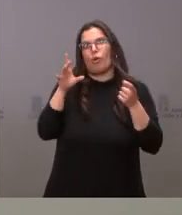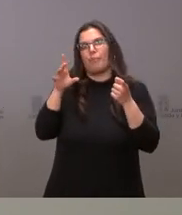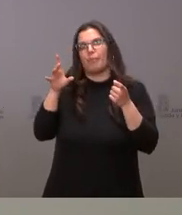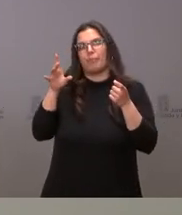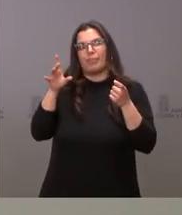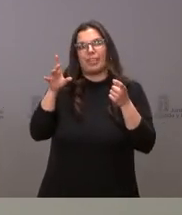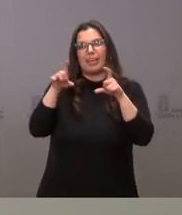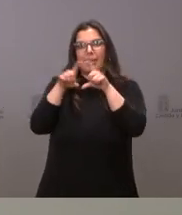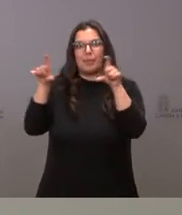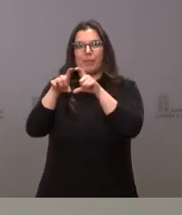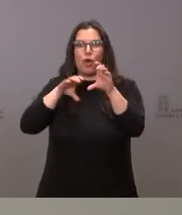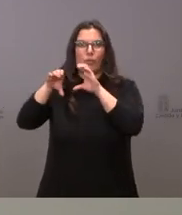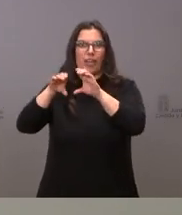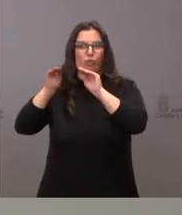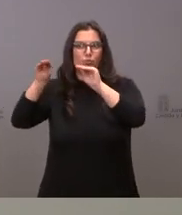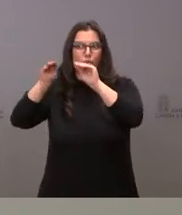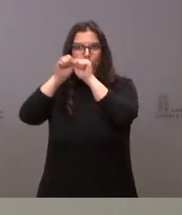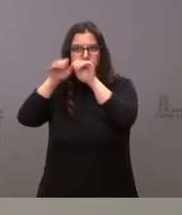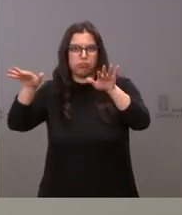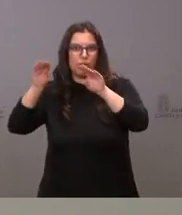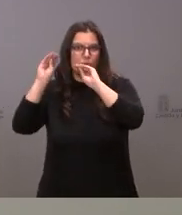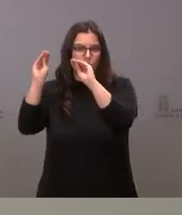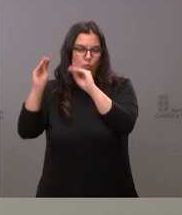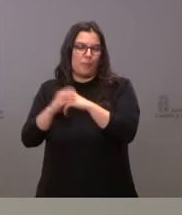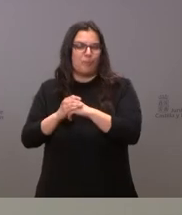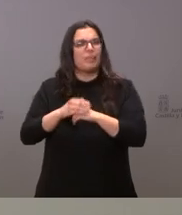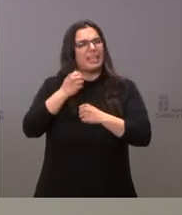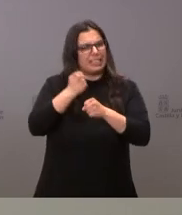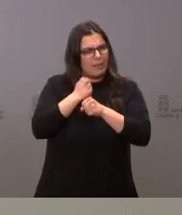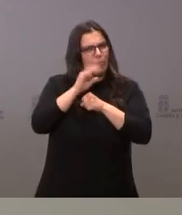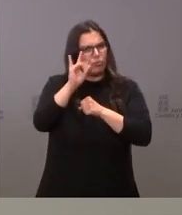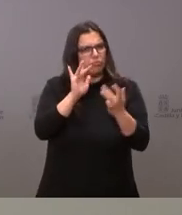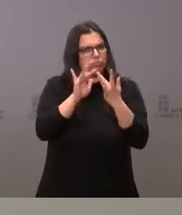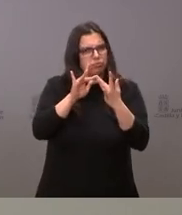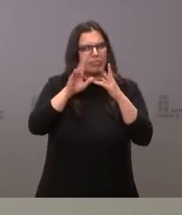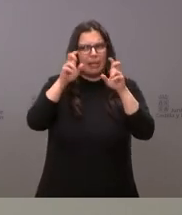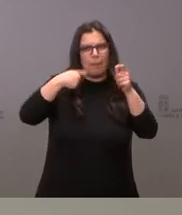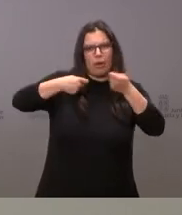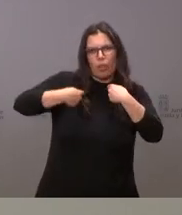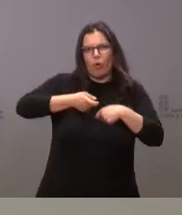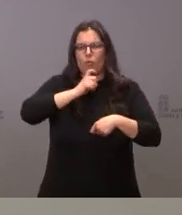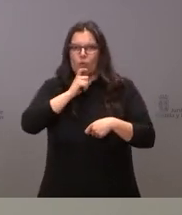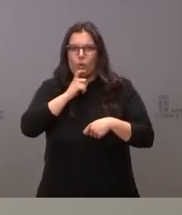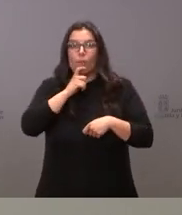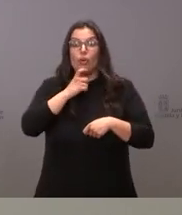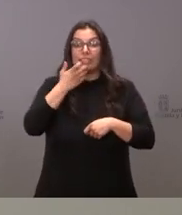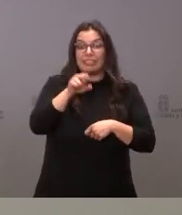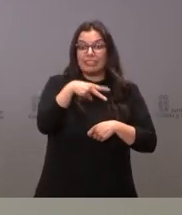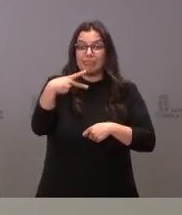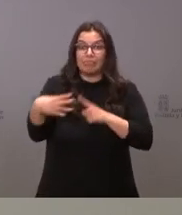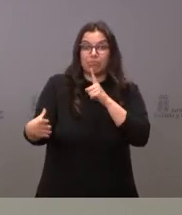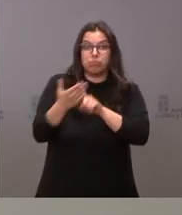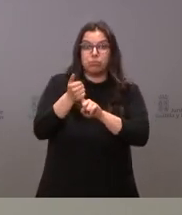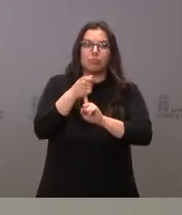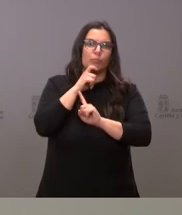de comunicación corresponde a las empresas sí que se está trabajando en el ámbito del PEMA en cuanto haya resultados se